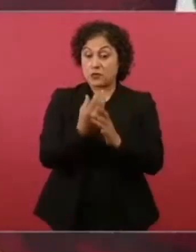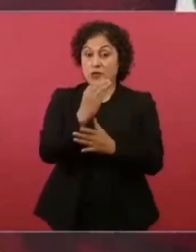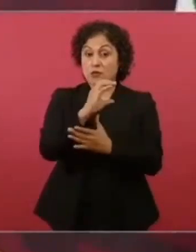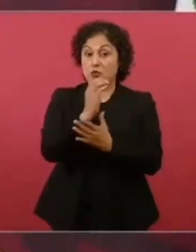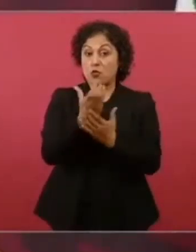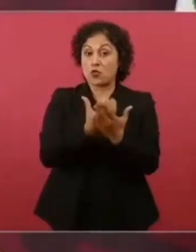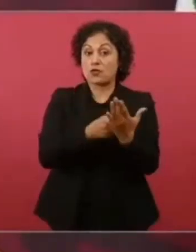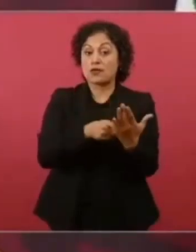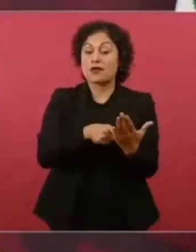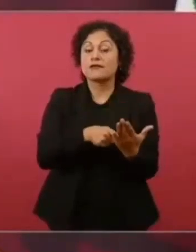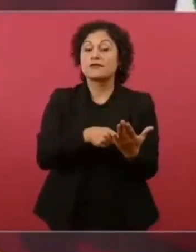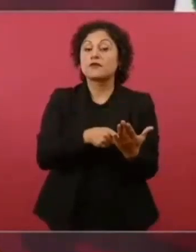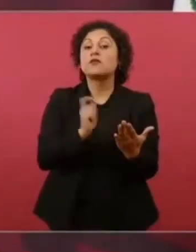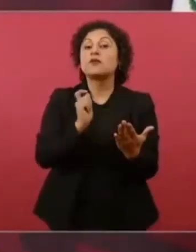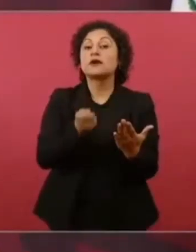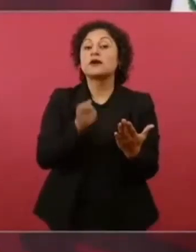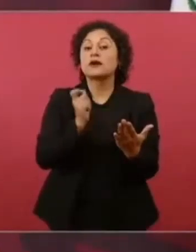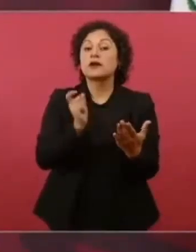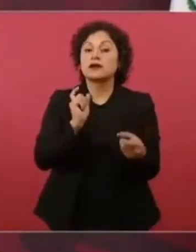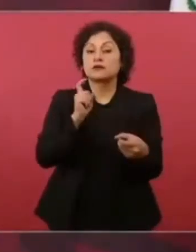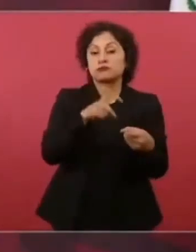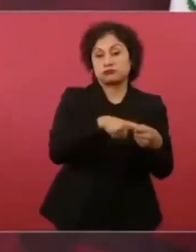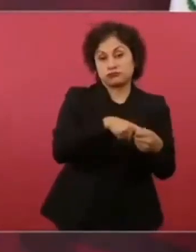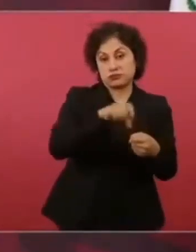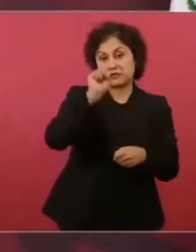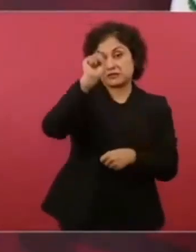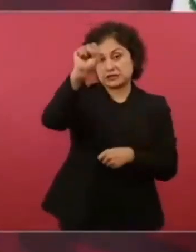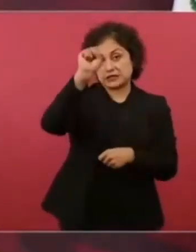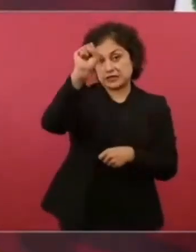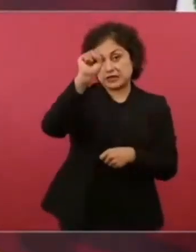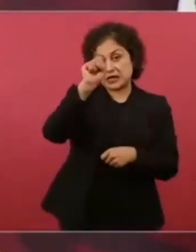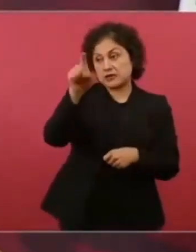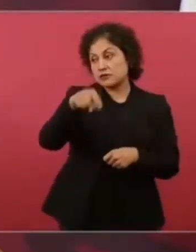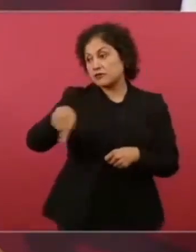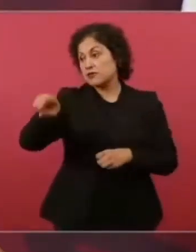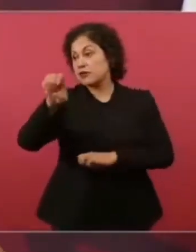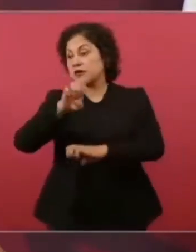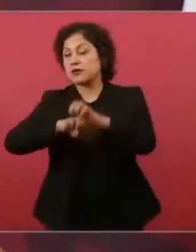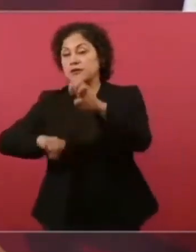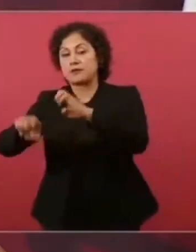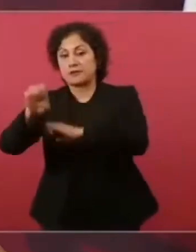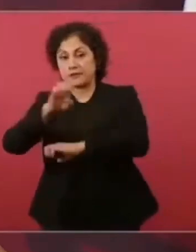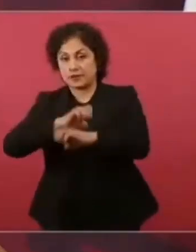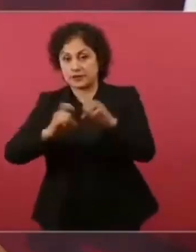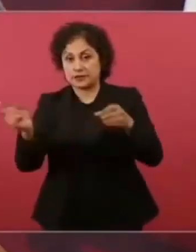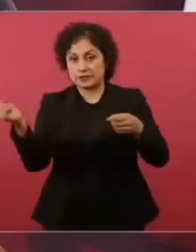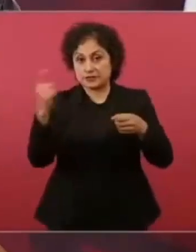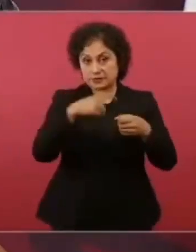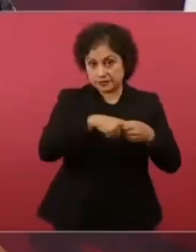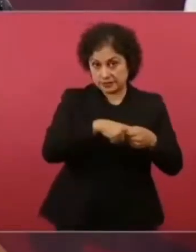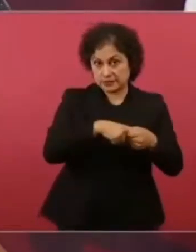de sindicatos con estas empresas. hay